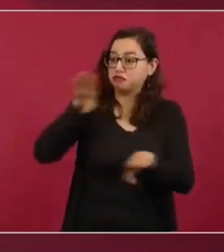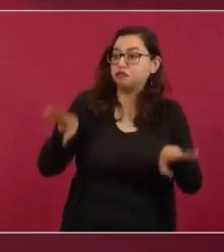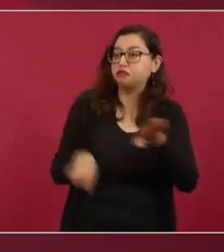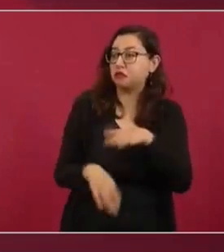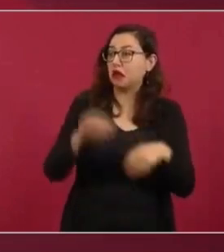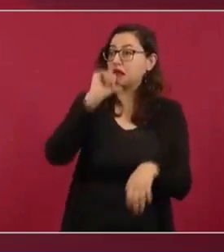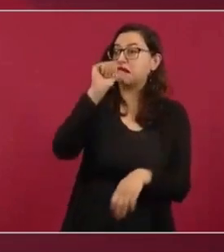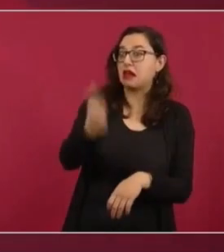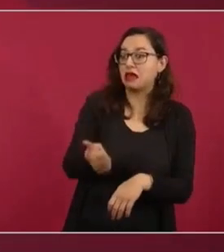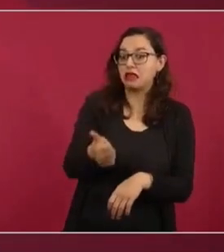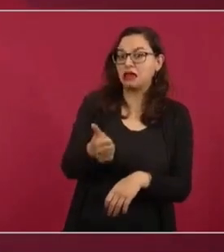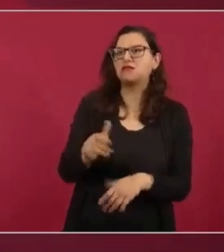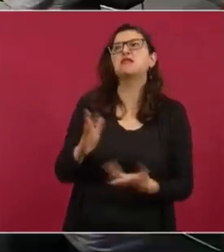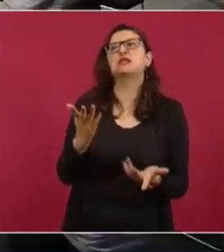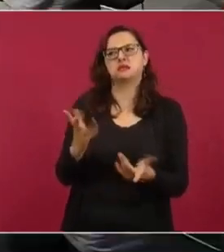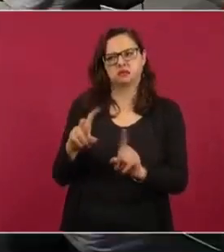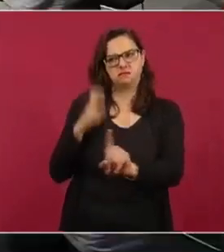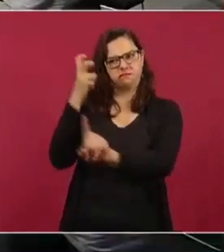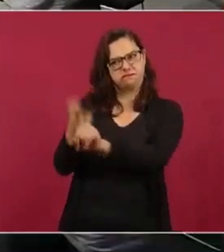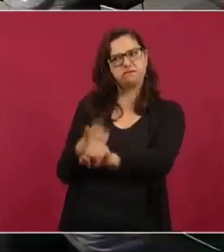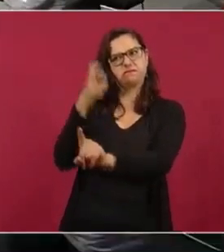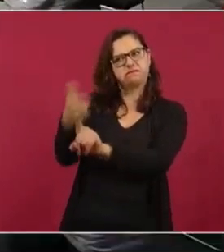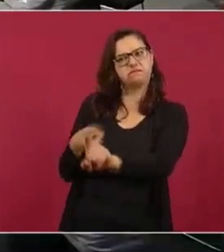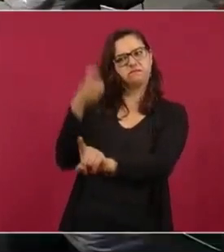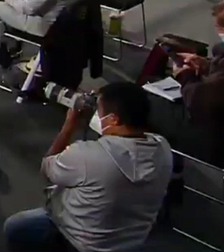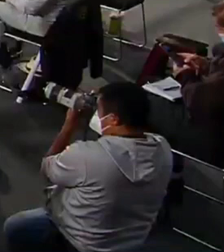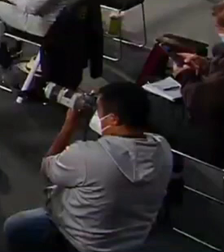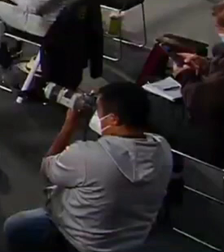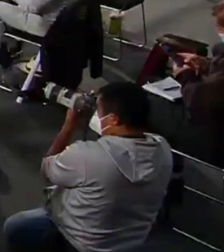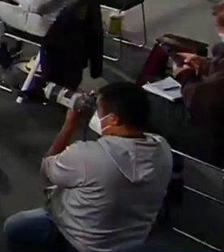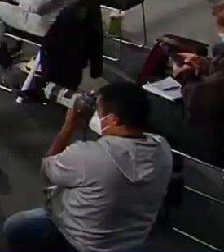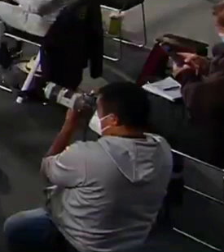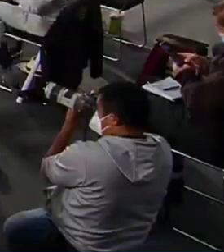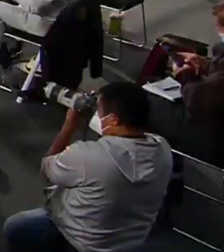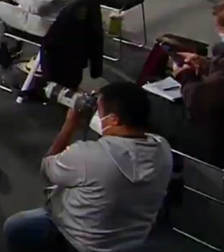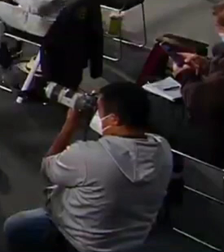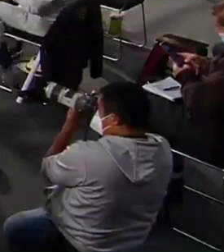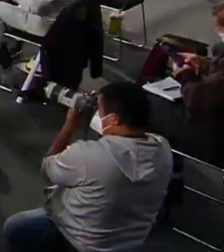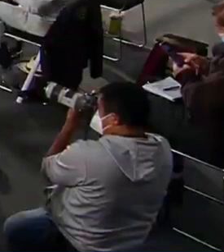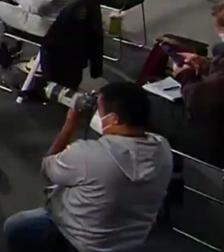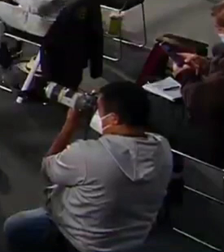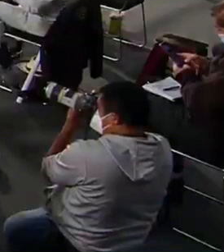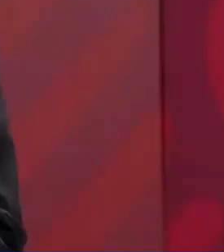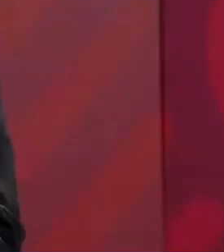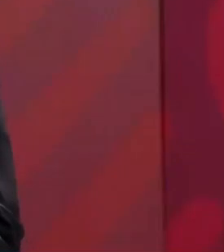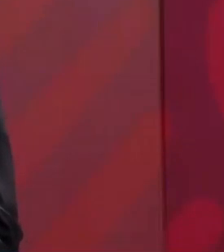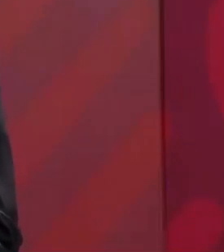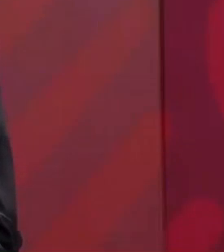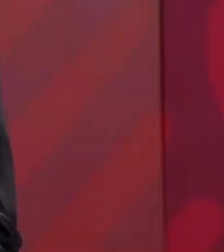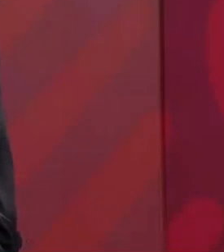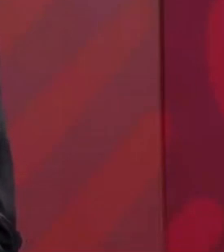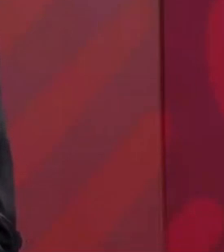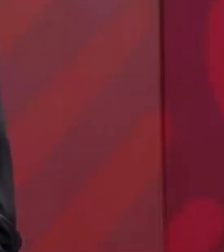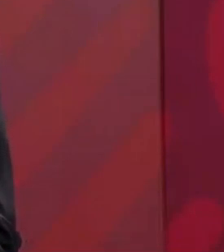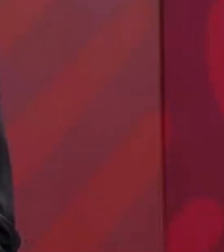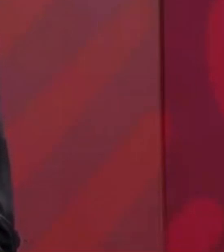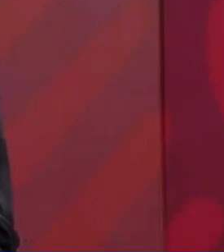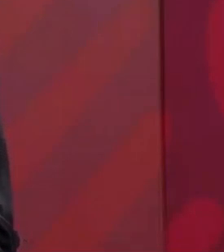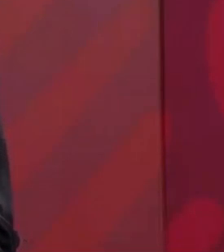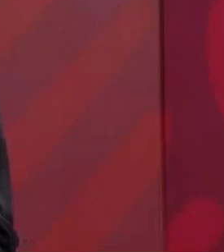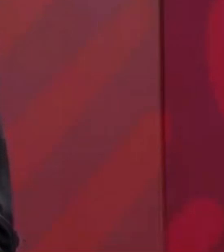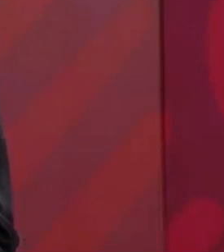en Salmuera, a fuego lento,